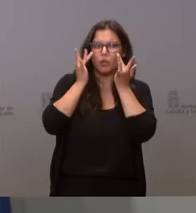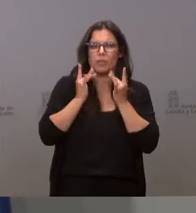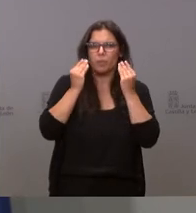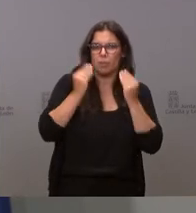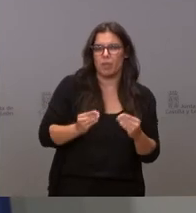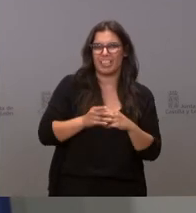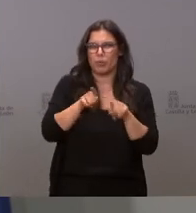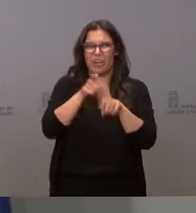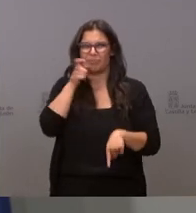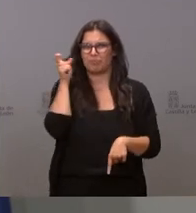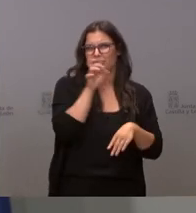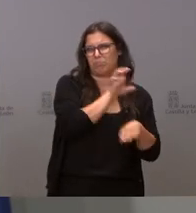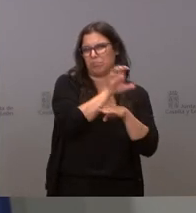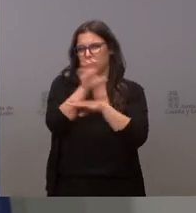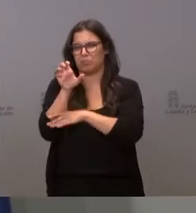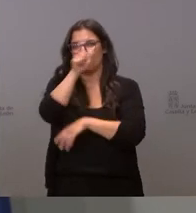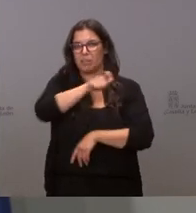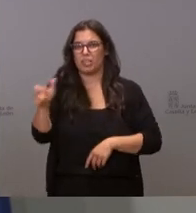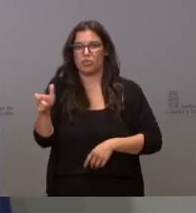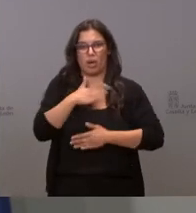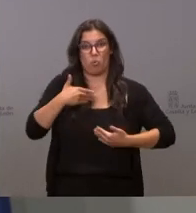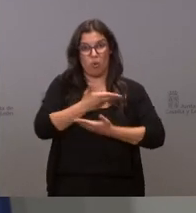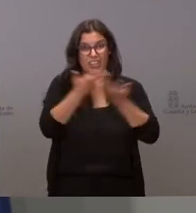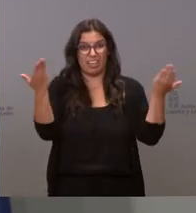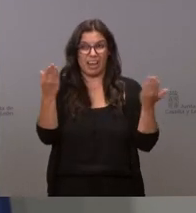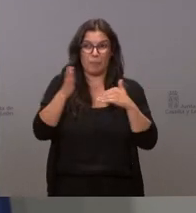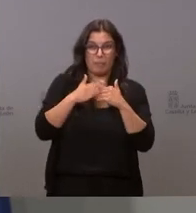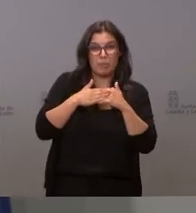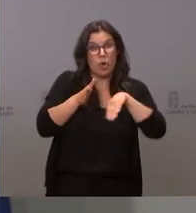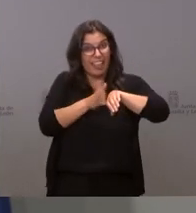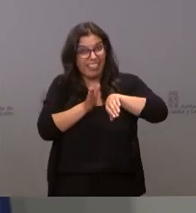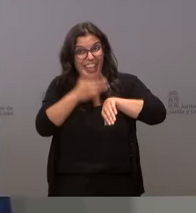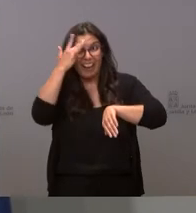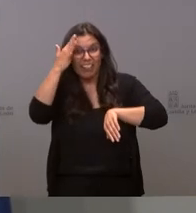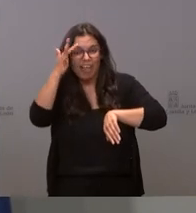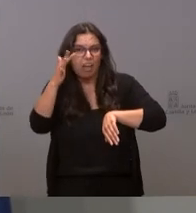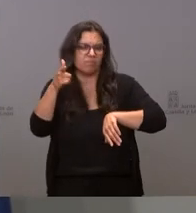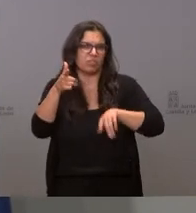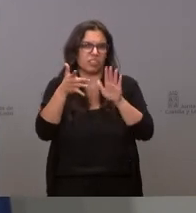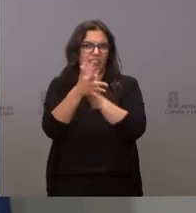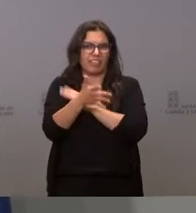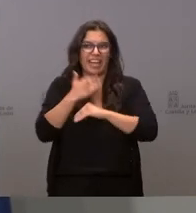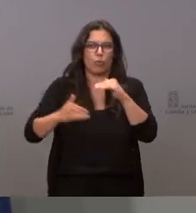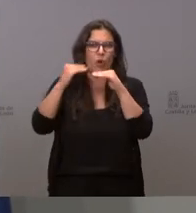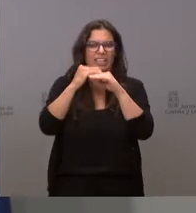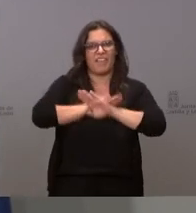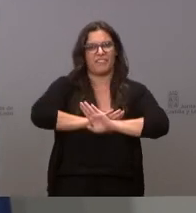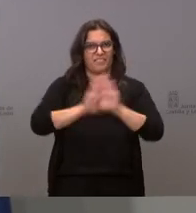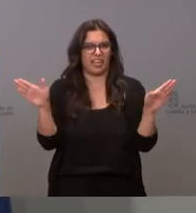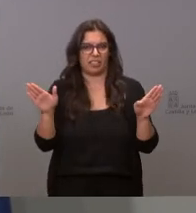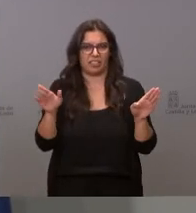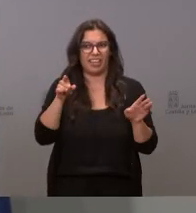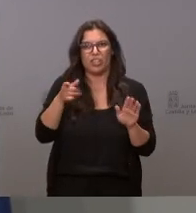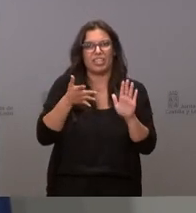insulto a cualquiera que se considere una persona de izquierdas es el fin de la igualdad es el